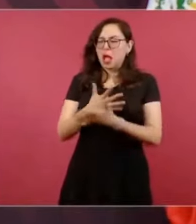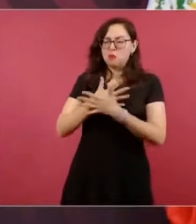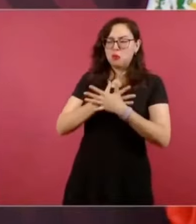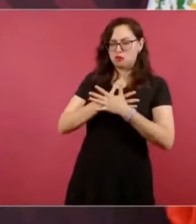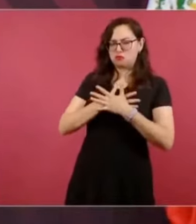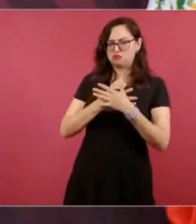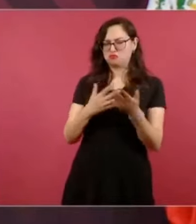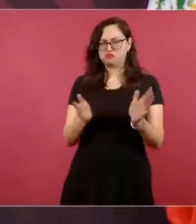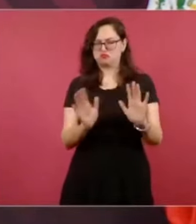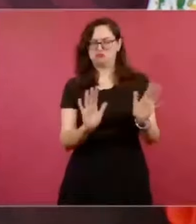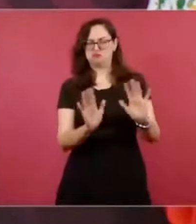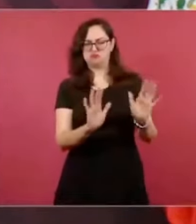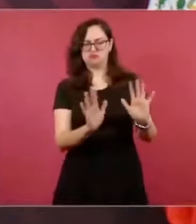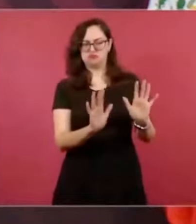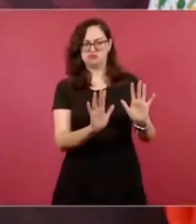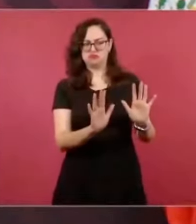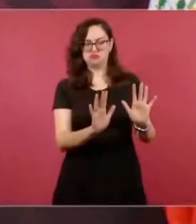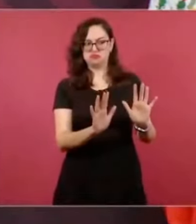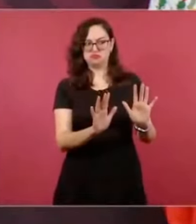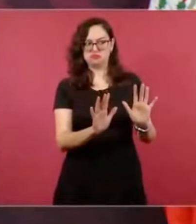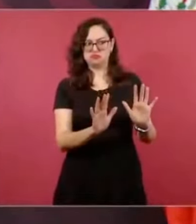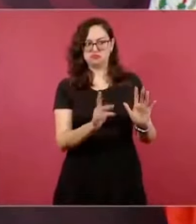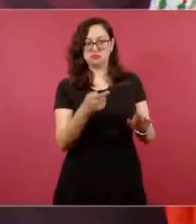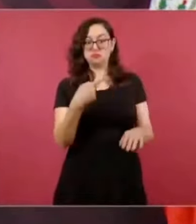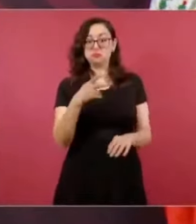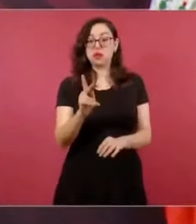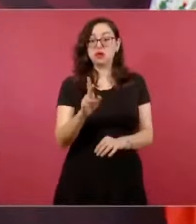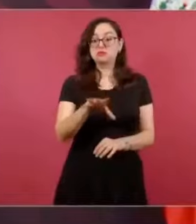No, para ellos el pueblo no existe.